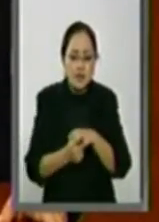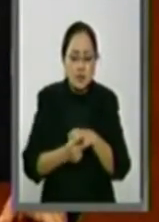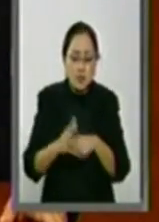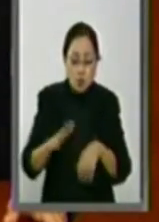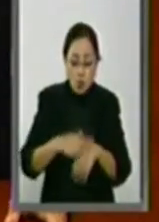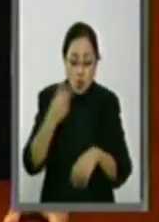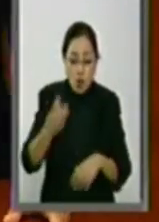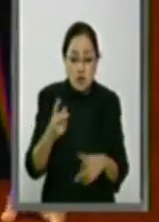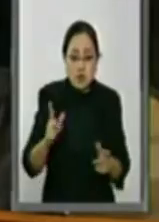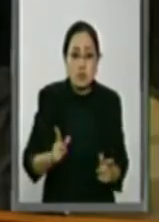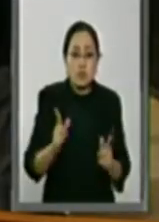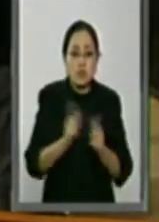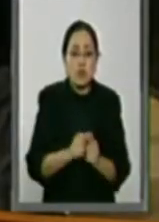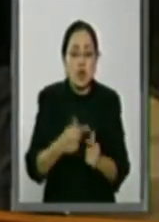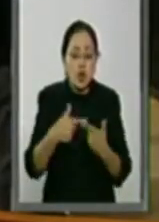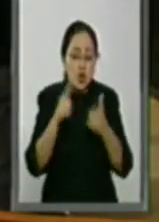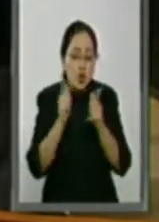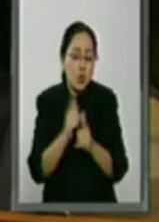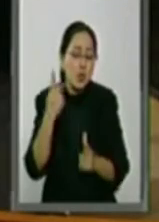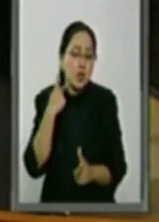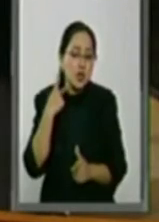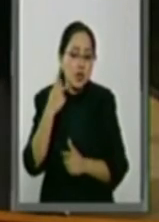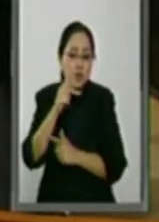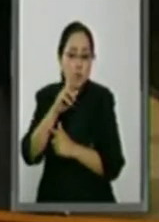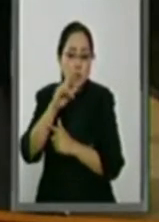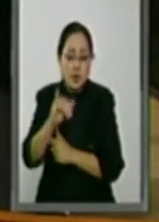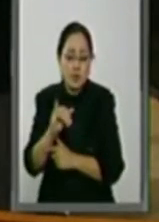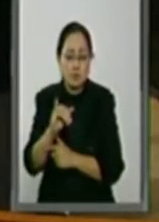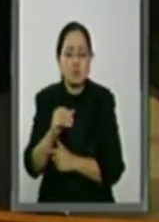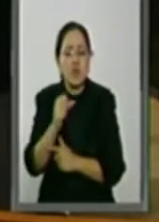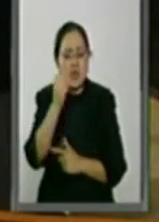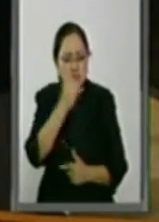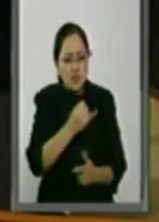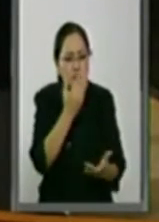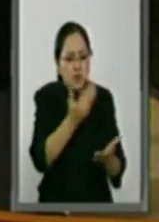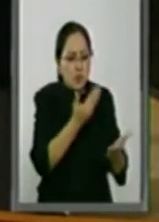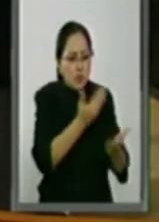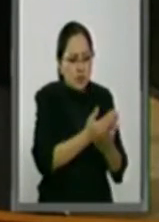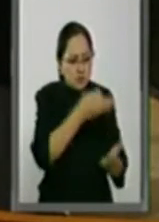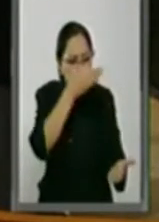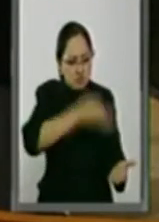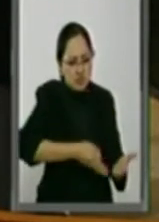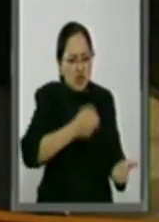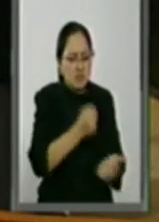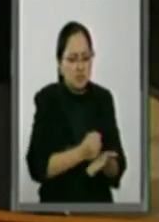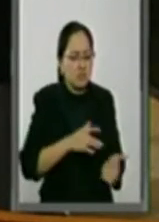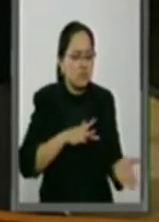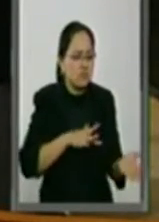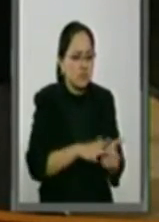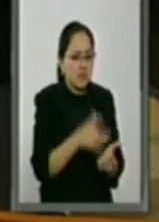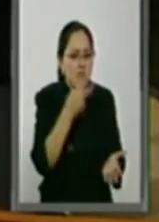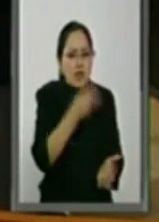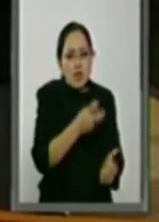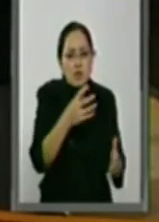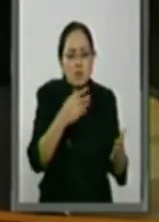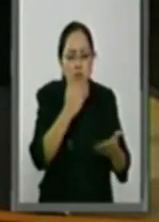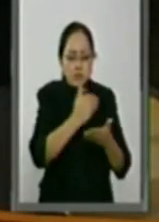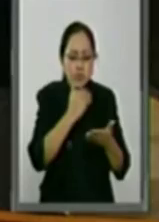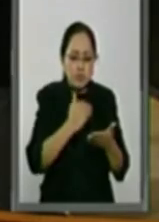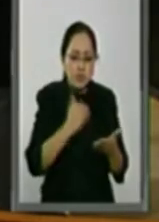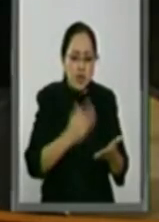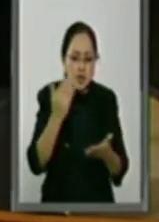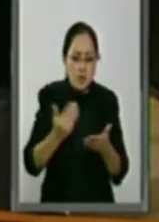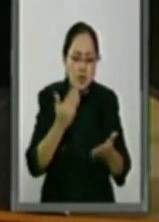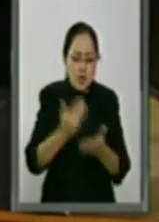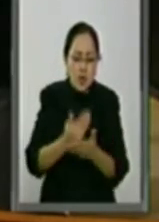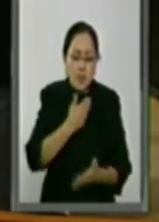tanto, el Grupo Parlamentario del PRI está a favor de este dictamen y lo apoyamos en sus términos, la iniciativa